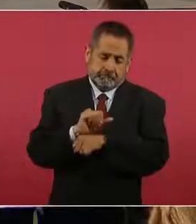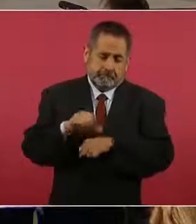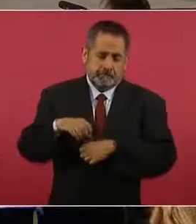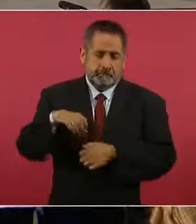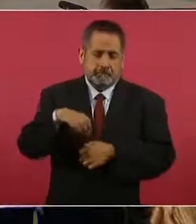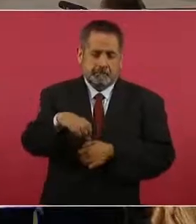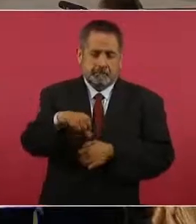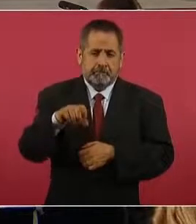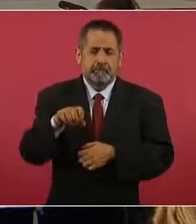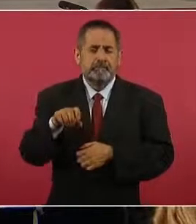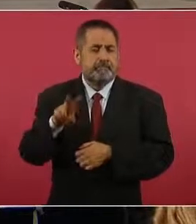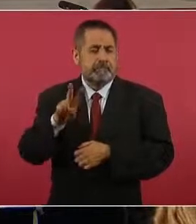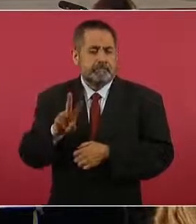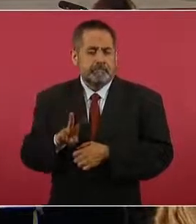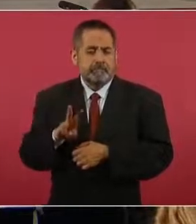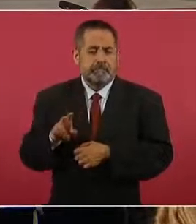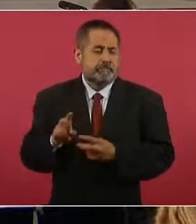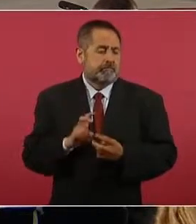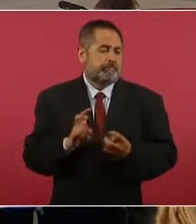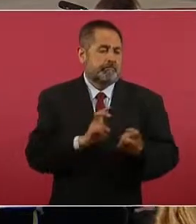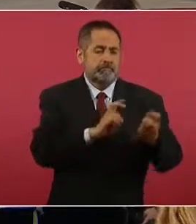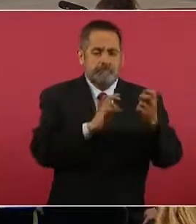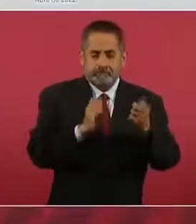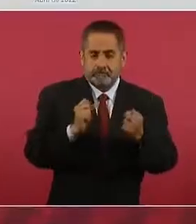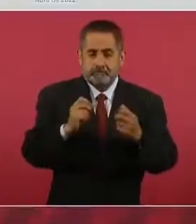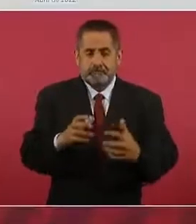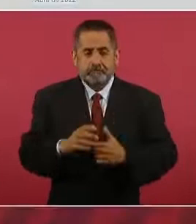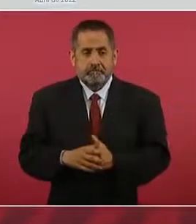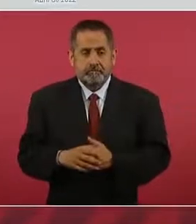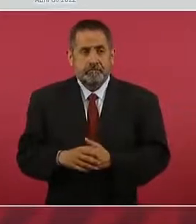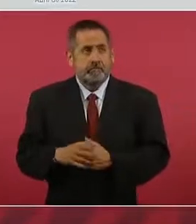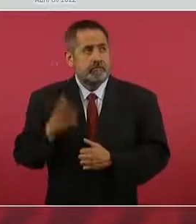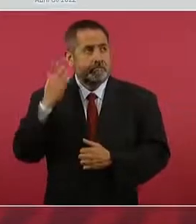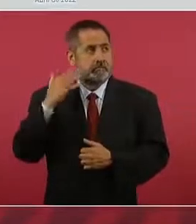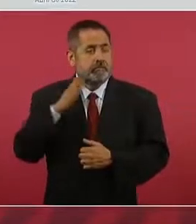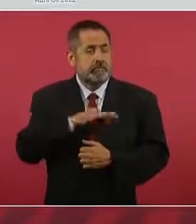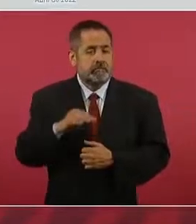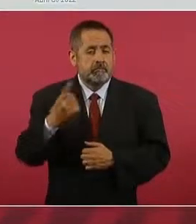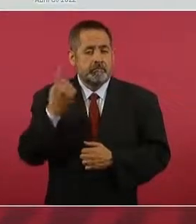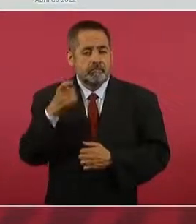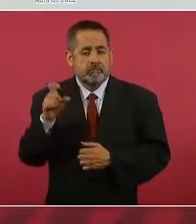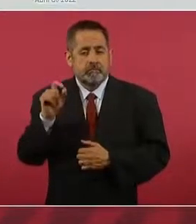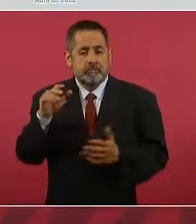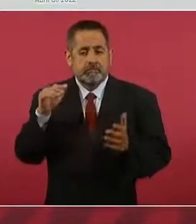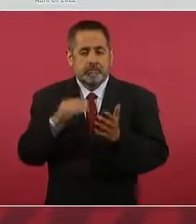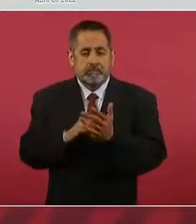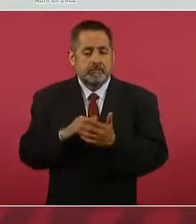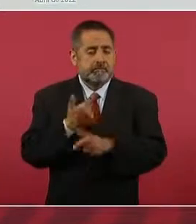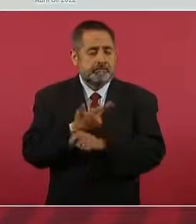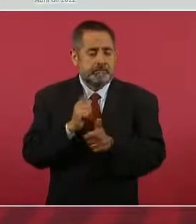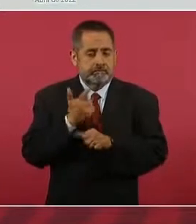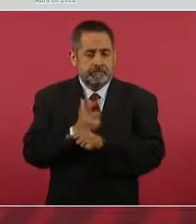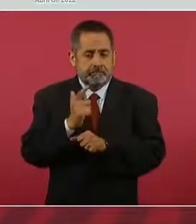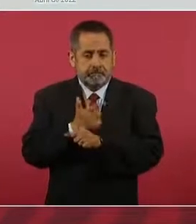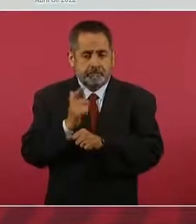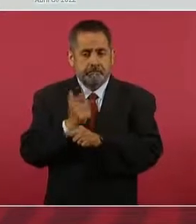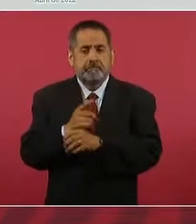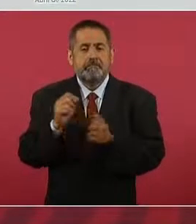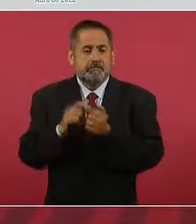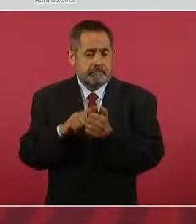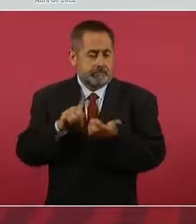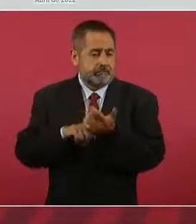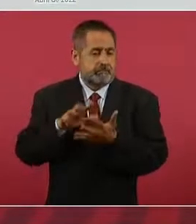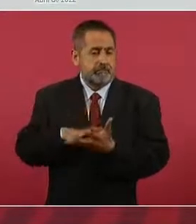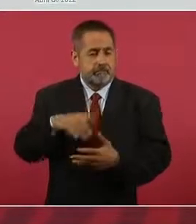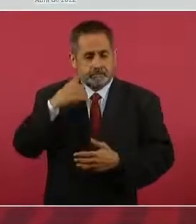porque había en ese entonces como 120 mil taxis y la mayoría eran Volkswagen